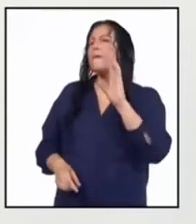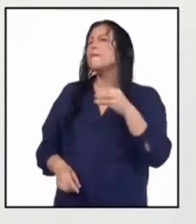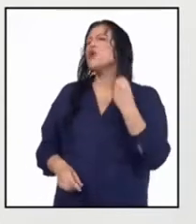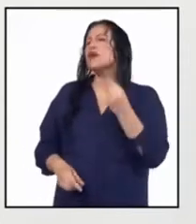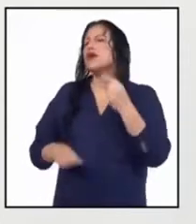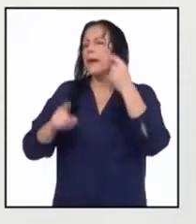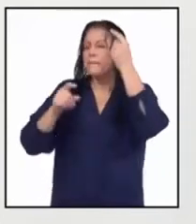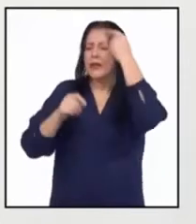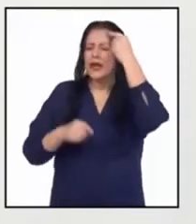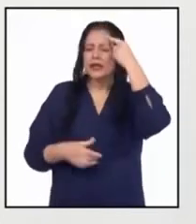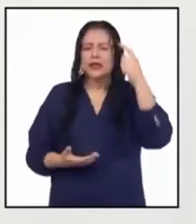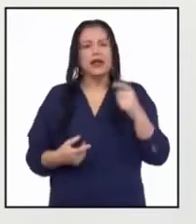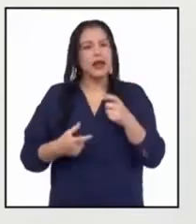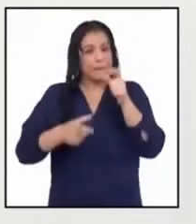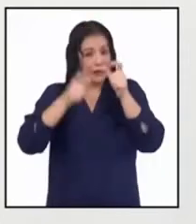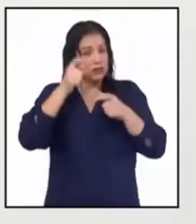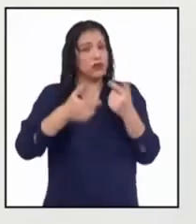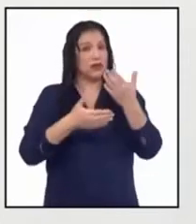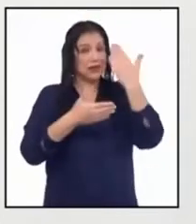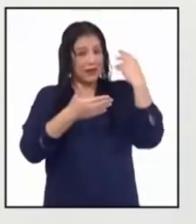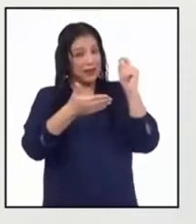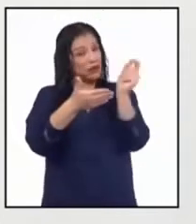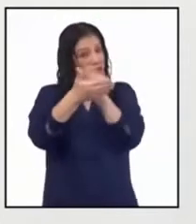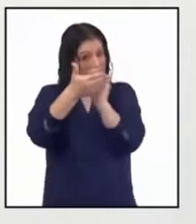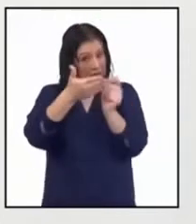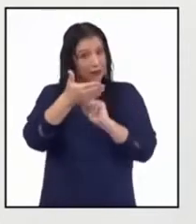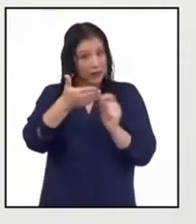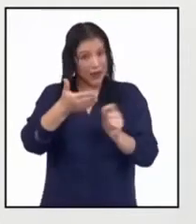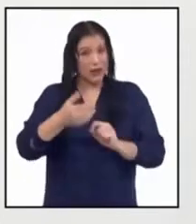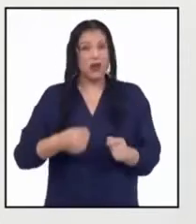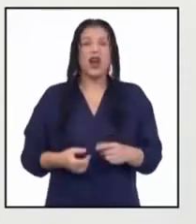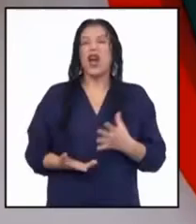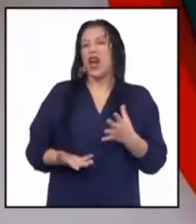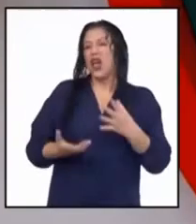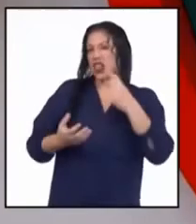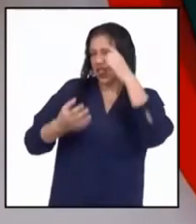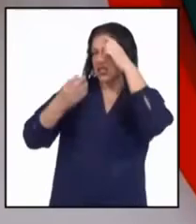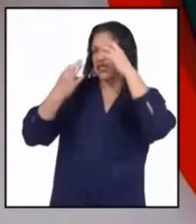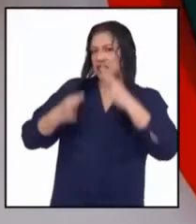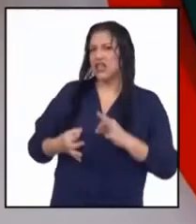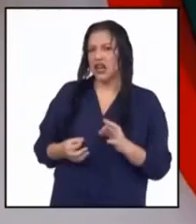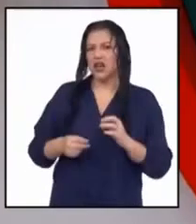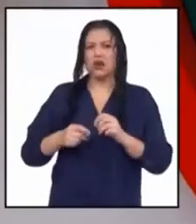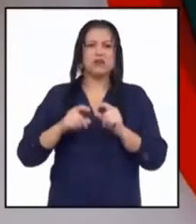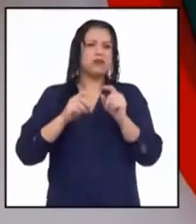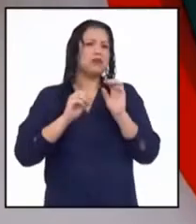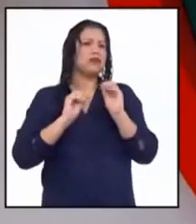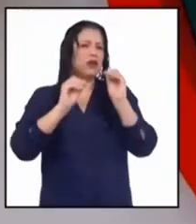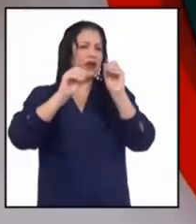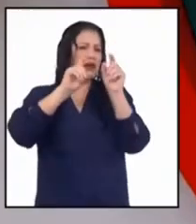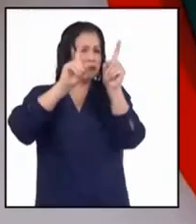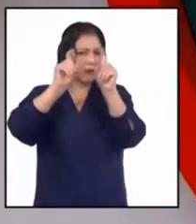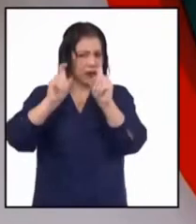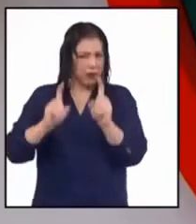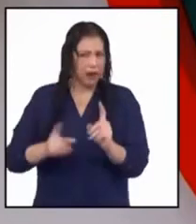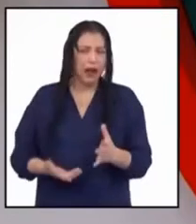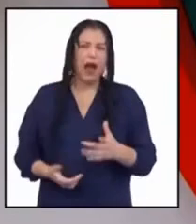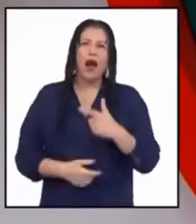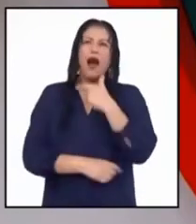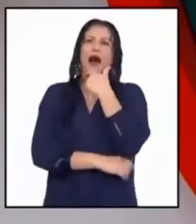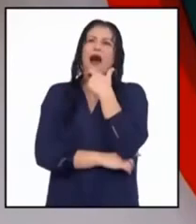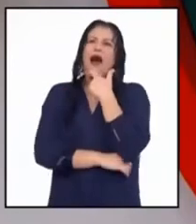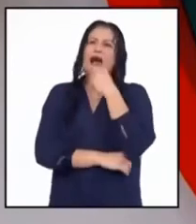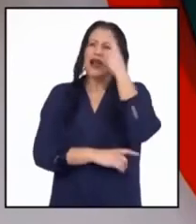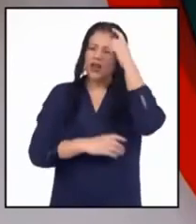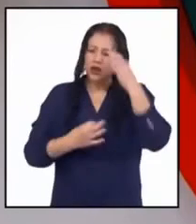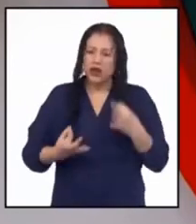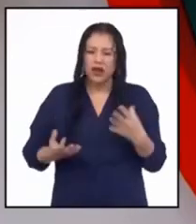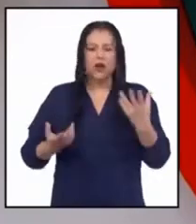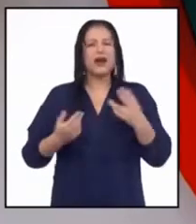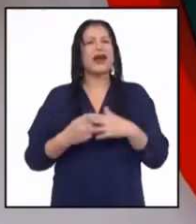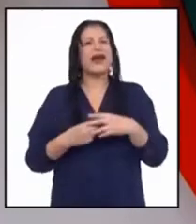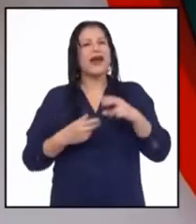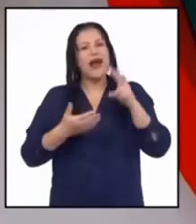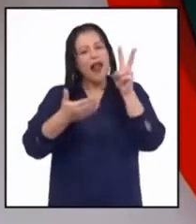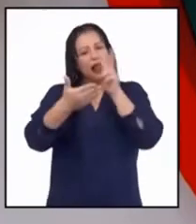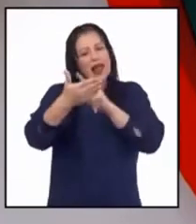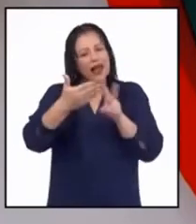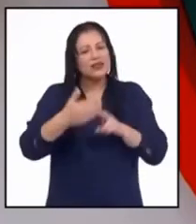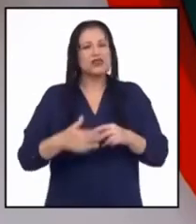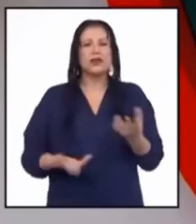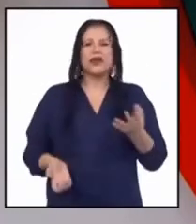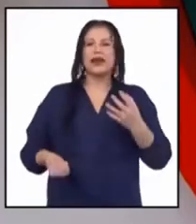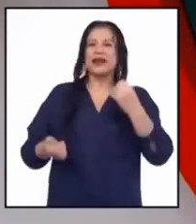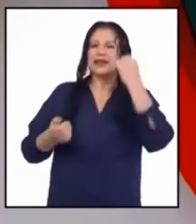decidieron redactar así este párrafo? Creo que leer sobre los mitos y las representaciones sociales sobre los